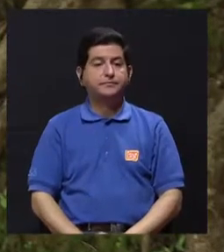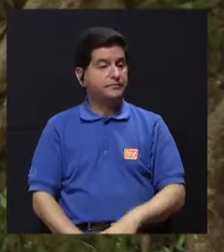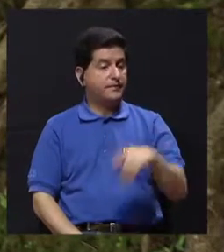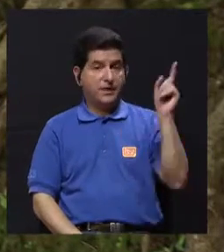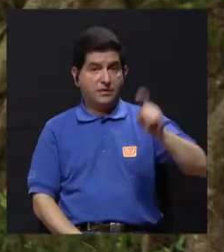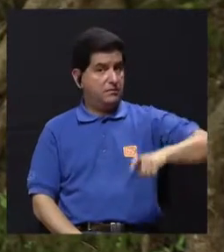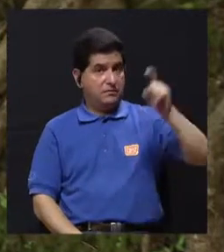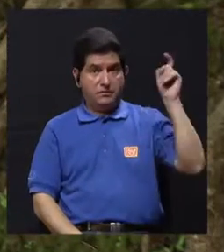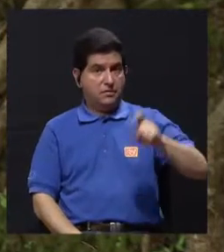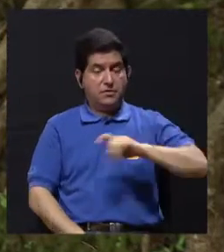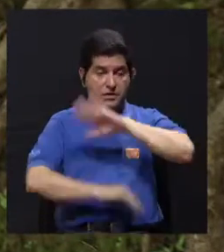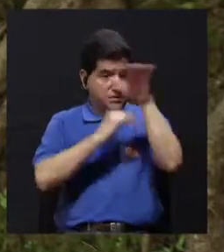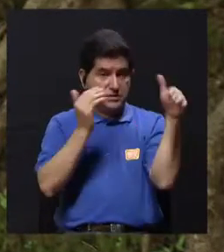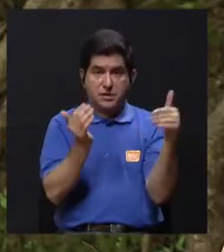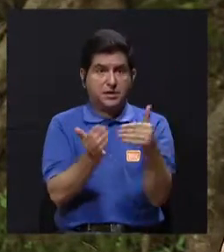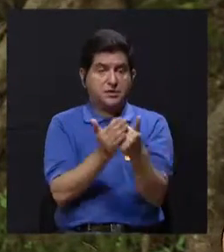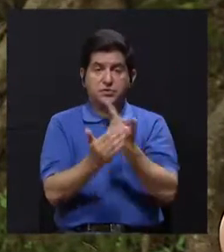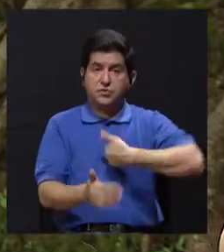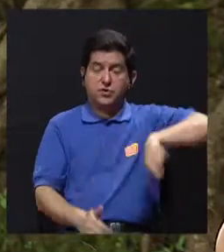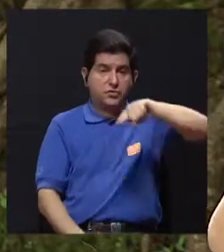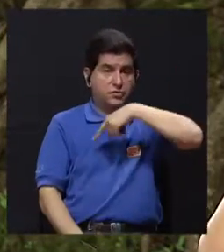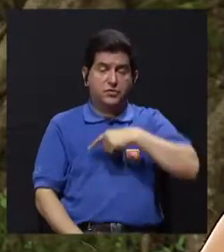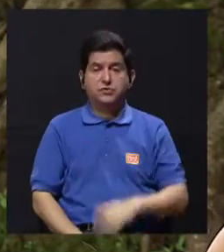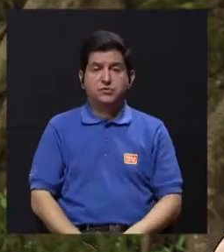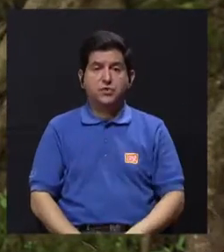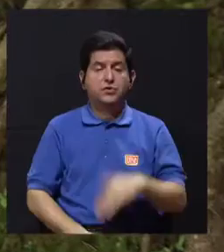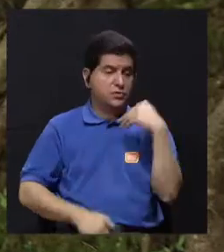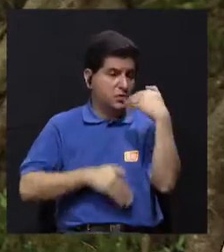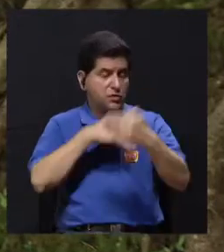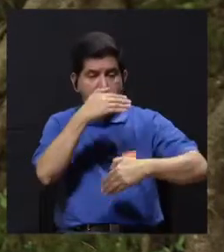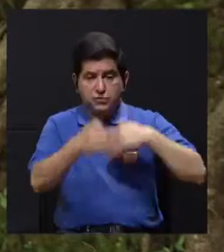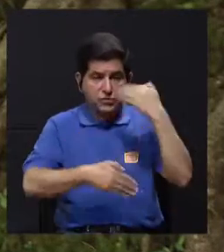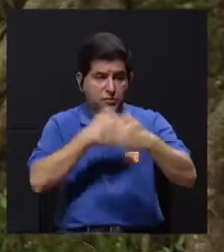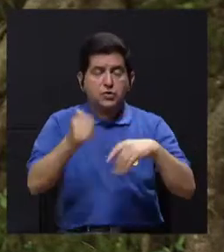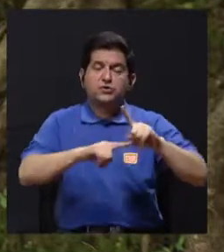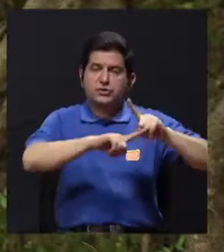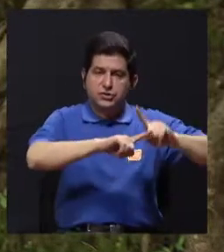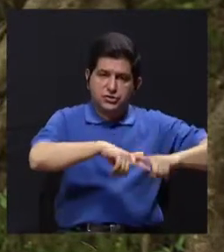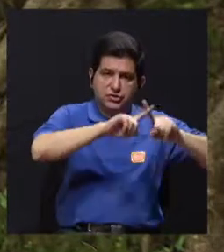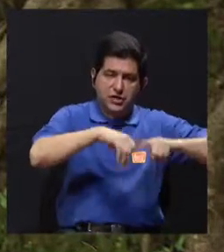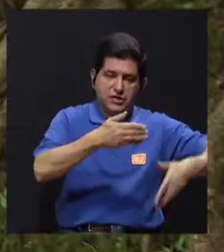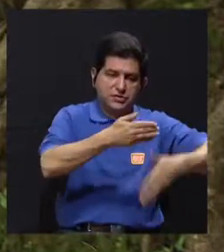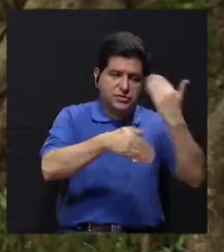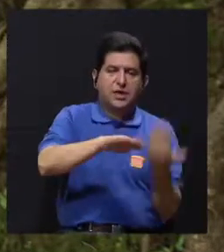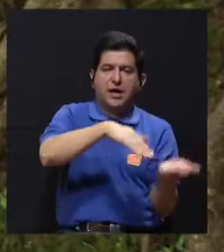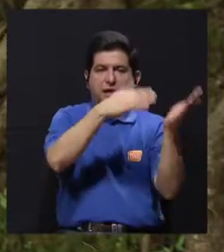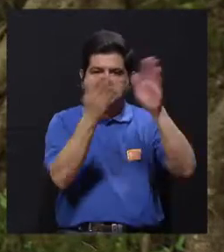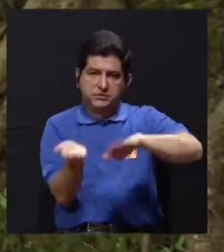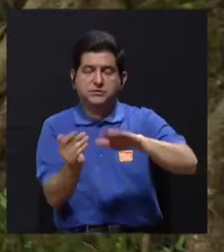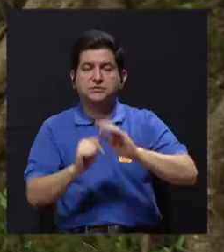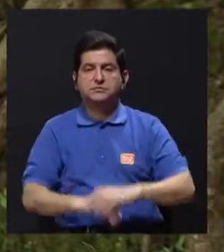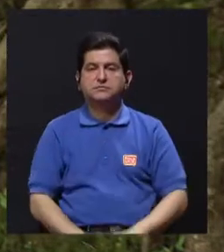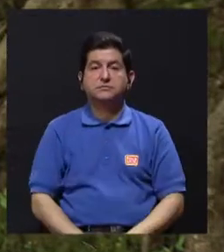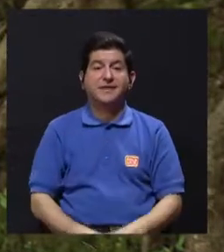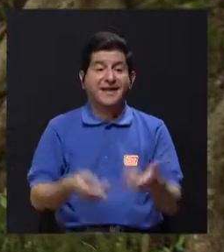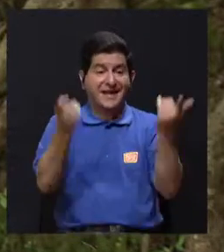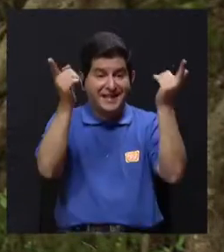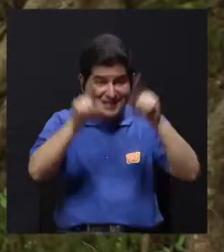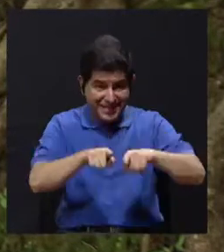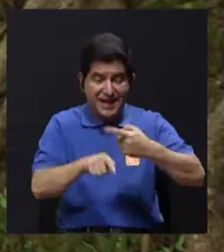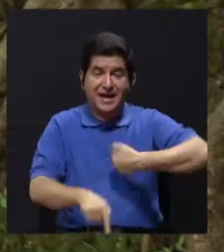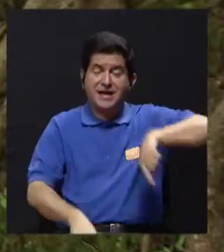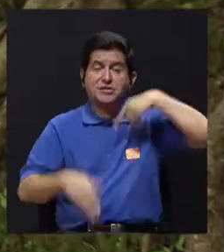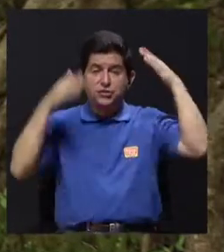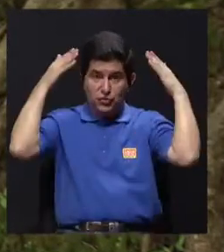independencia. Ahora, no necesariamente todos vamos a pasar por el camino de la dependencia antes de